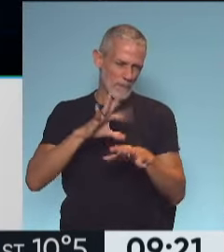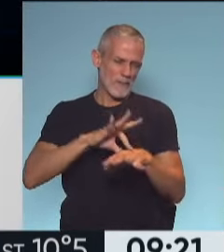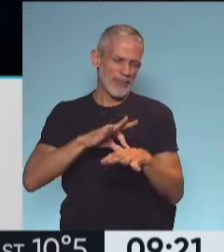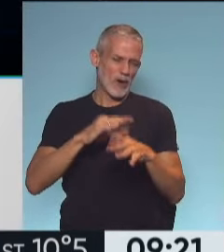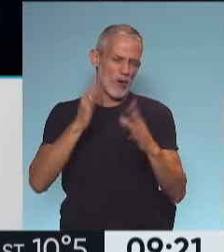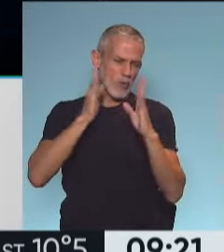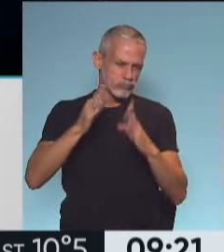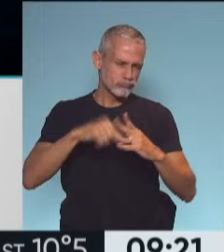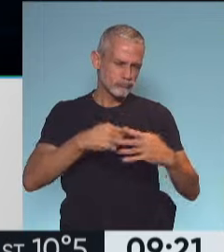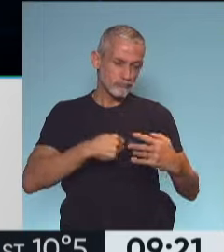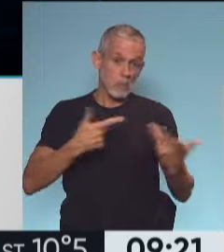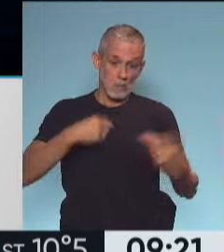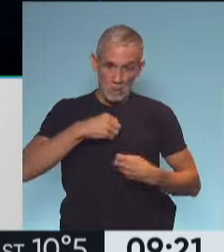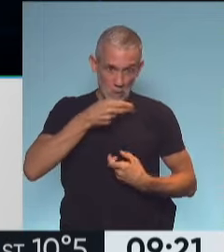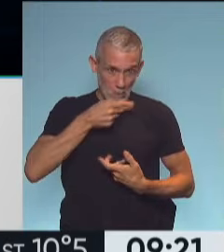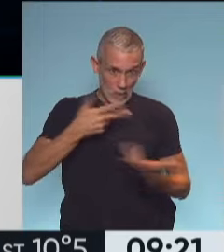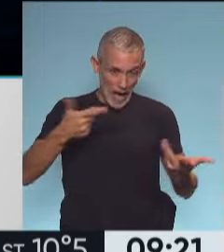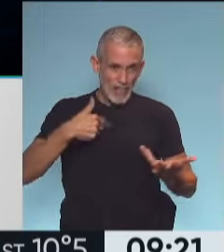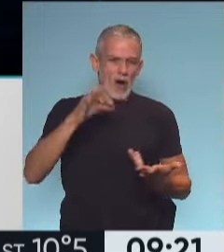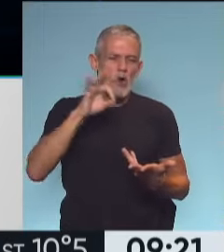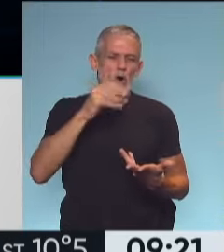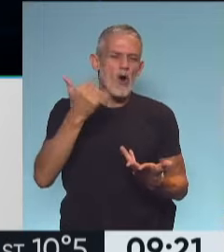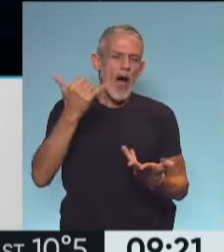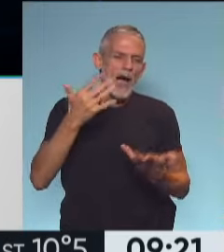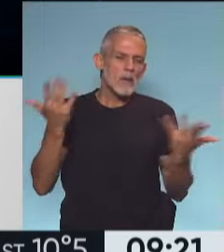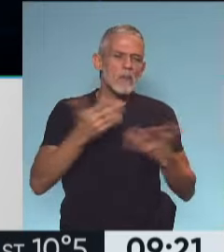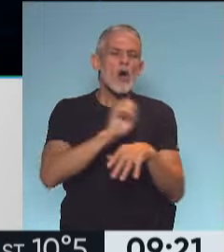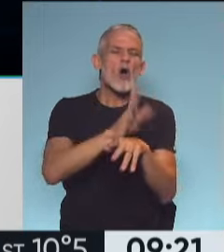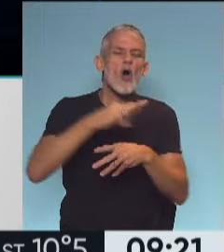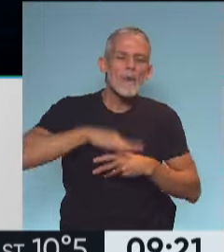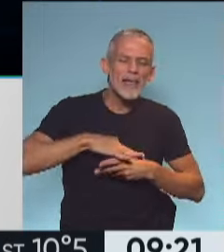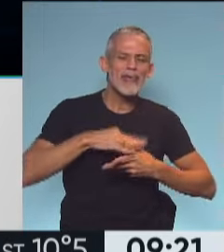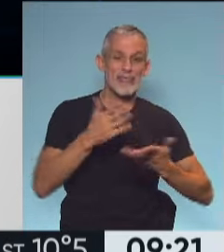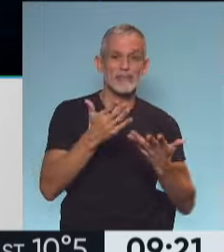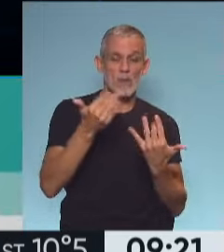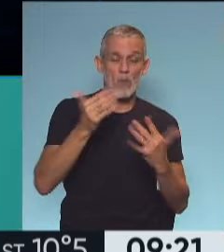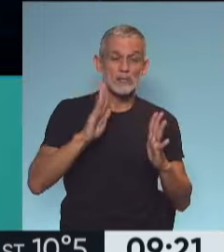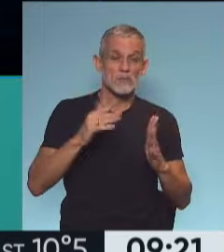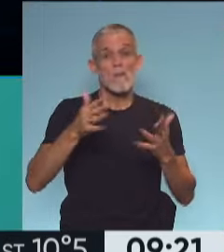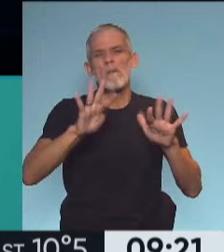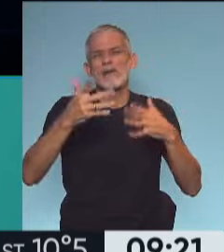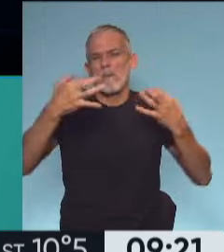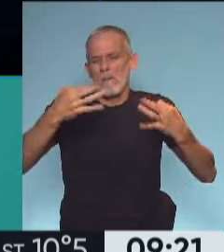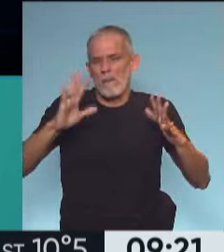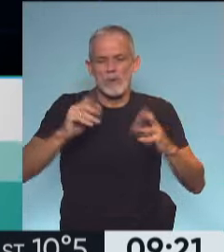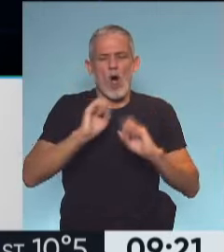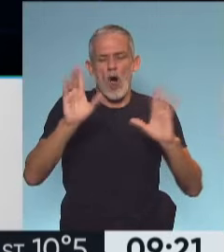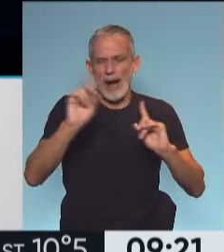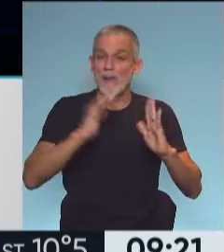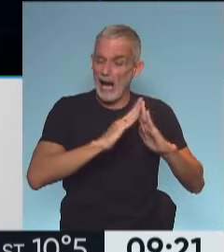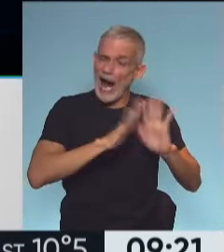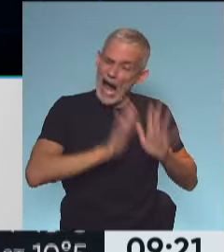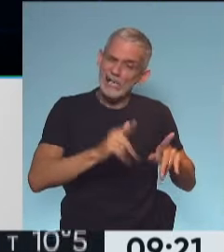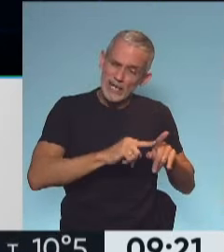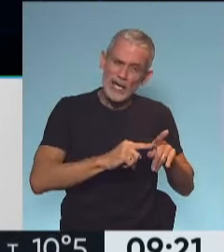que son quizás asintomáticas o que transitan un diagnóstico de COVID positivo y la pasan más o menos en su casa